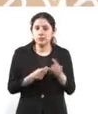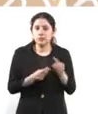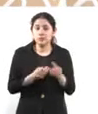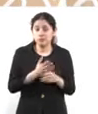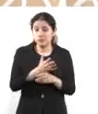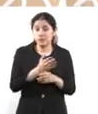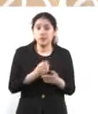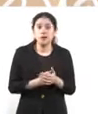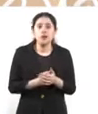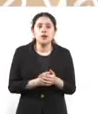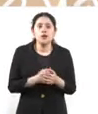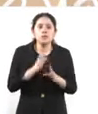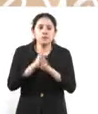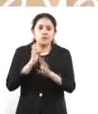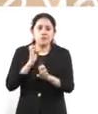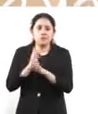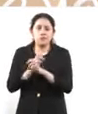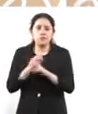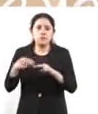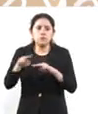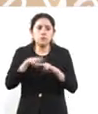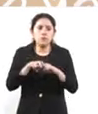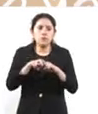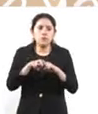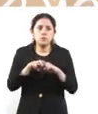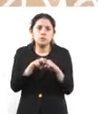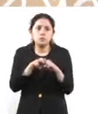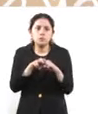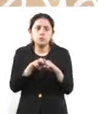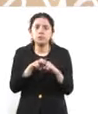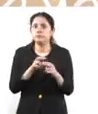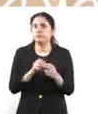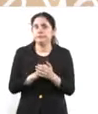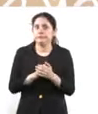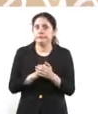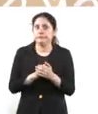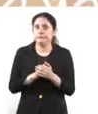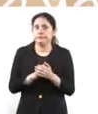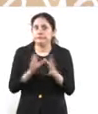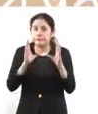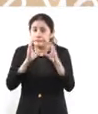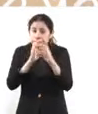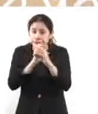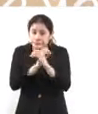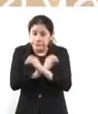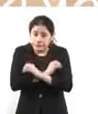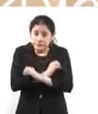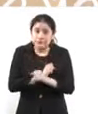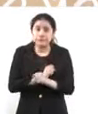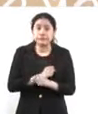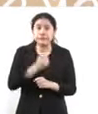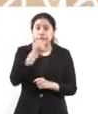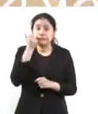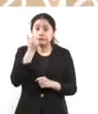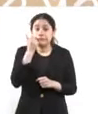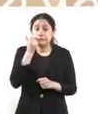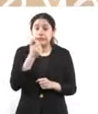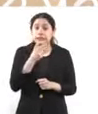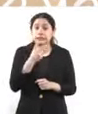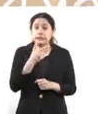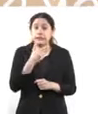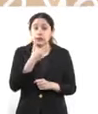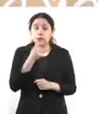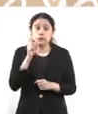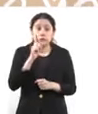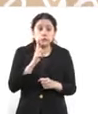se toman los autobuses. Entonces, estaba muy oscuro y los estudiantes estaban pidiendo, y las estudiantes particularmente, que